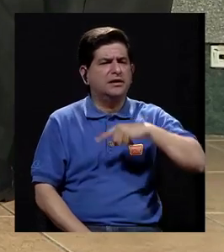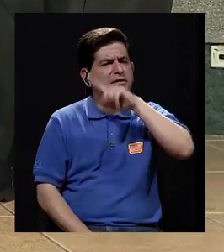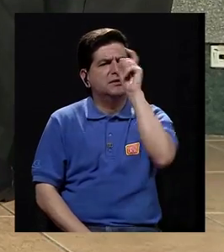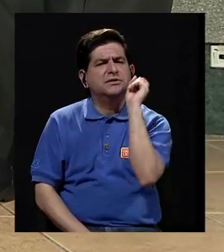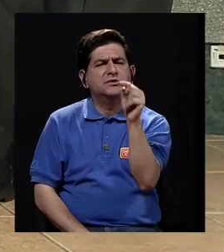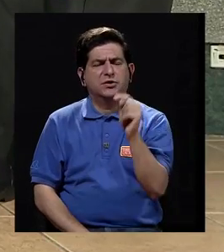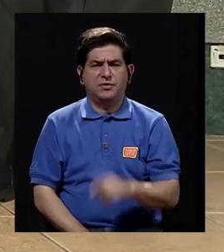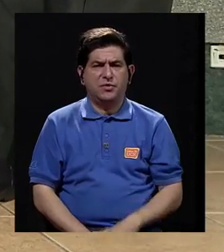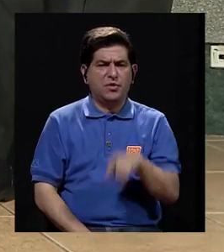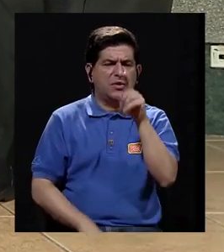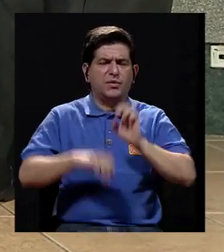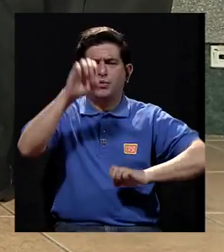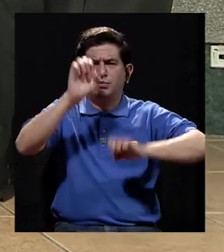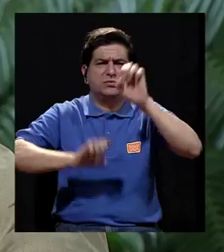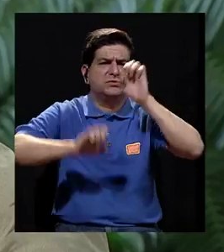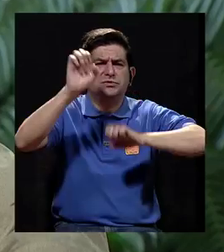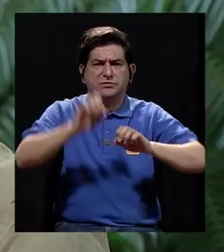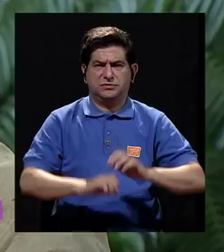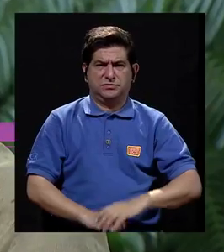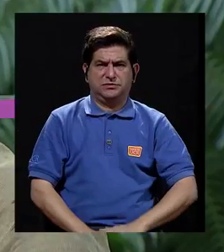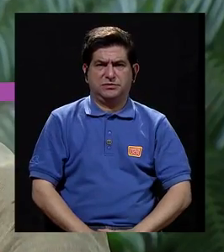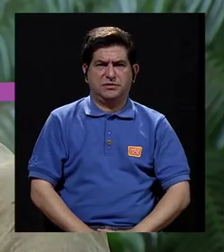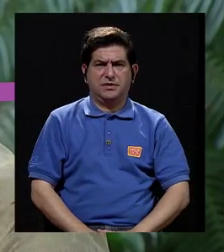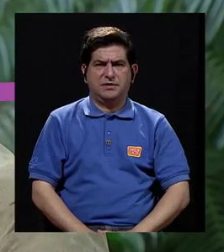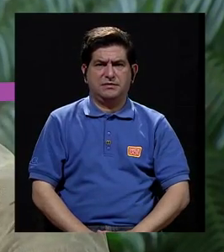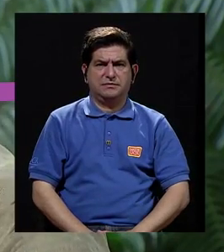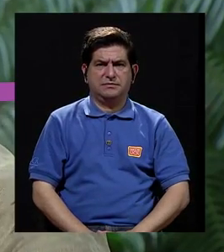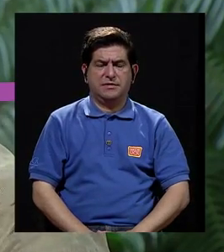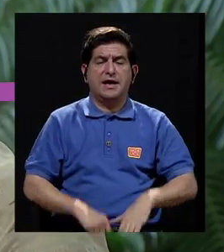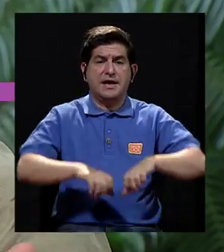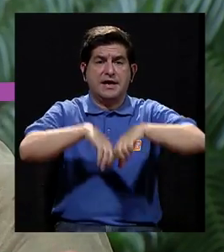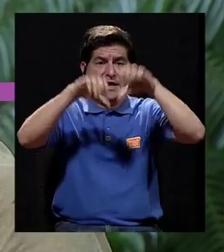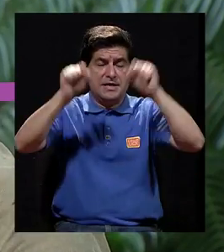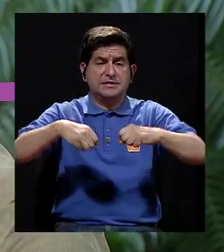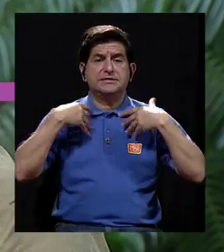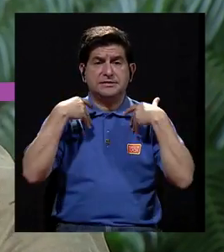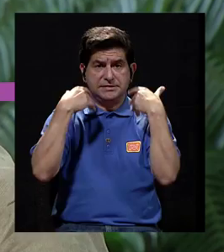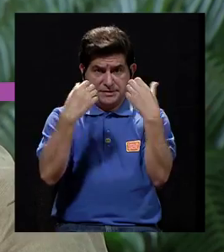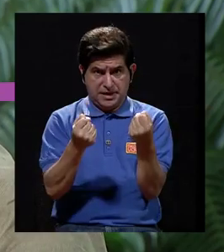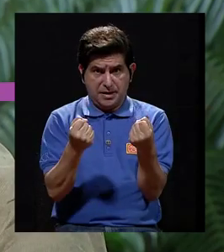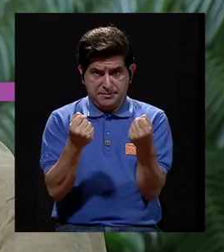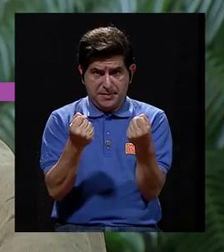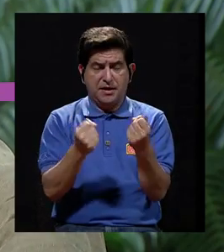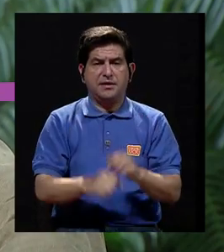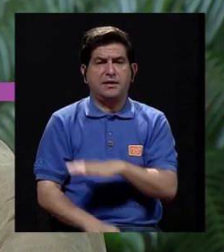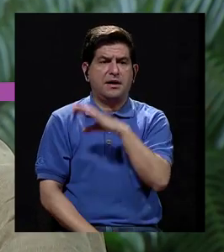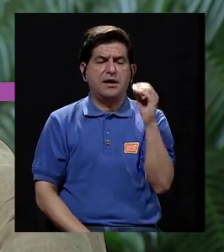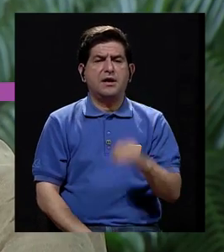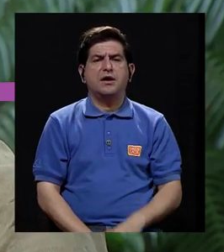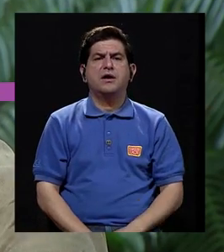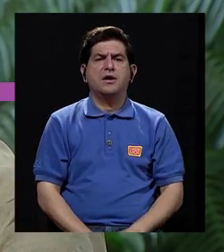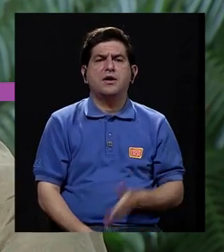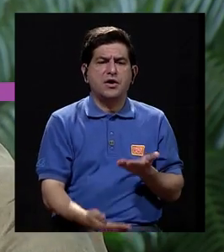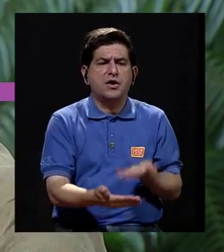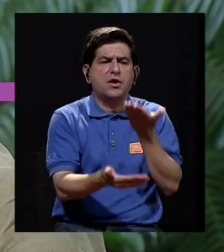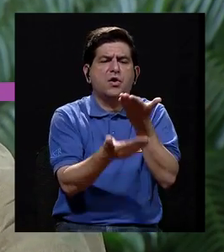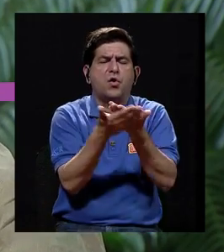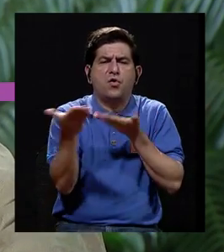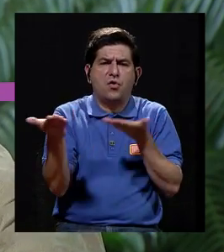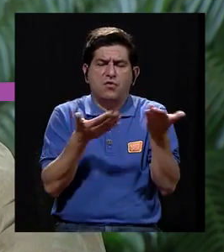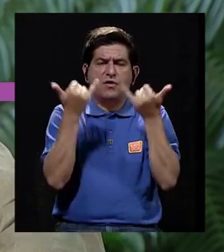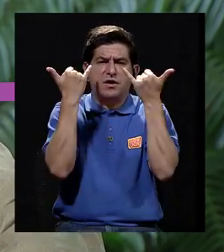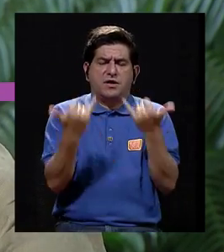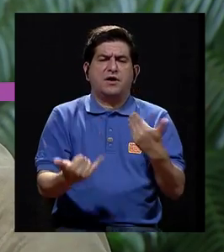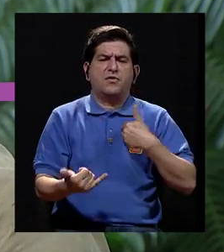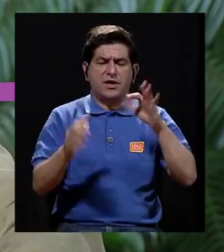¿qué valoración tiene usted acerca del sistema de salud y la oferta de servicios que se